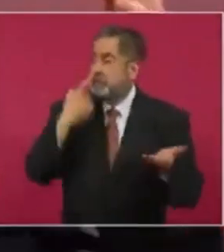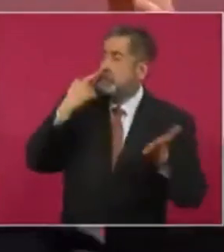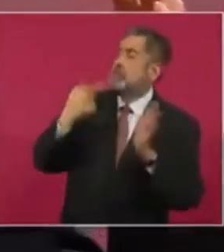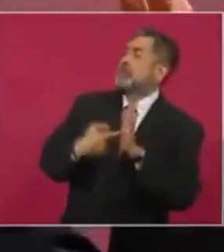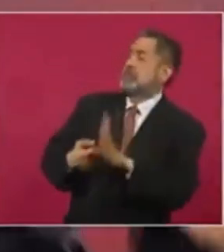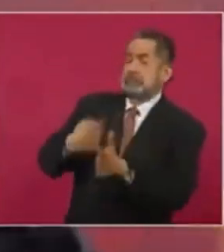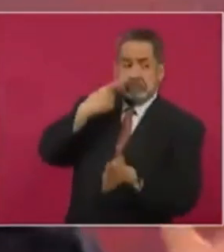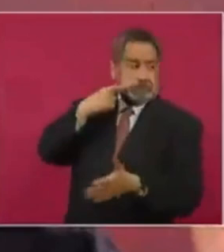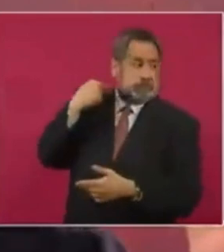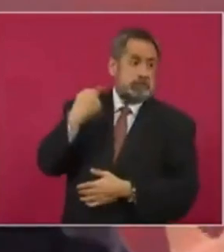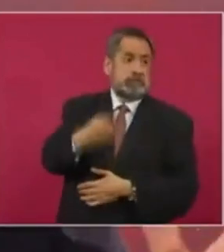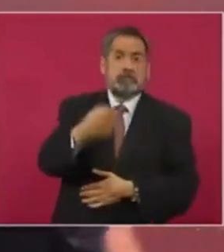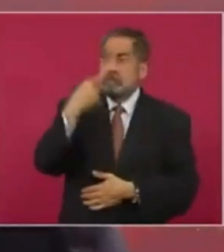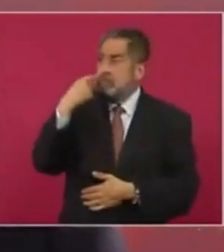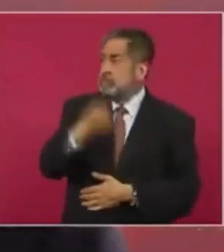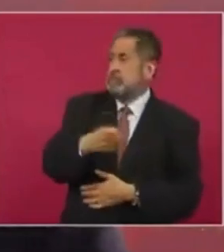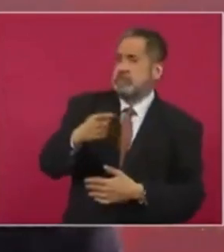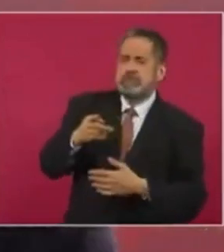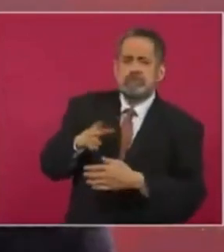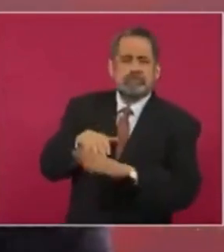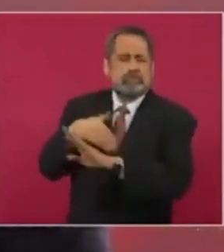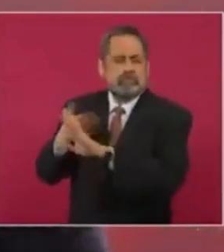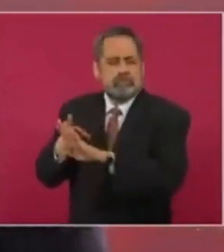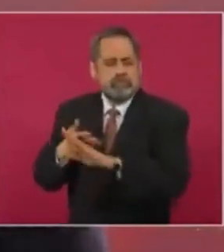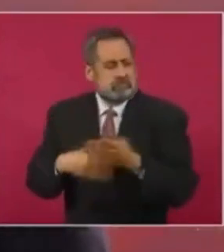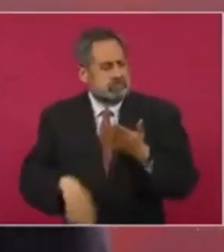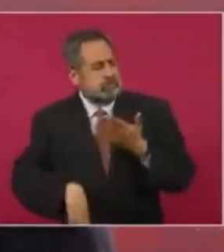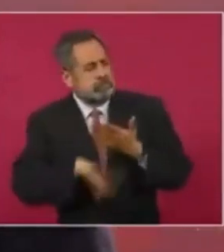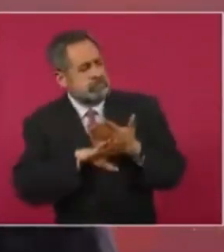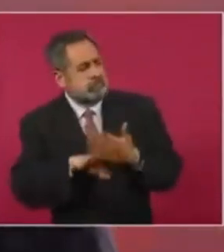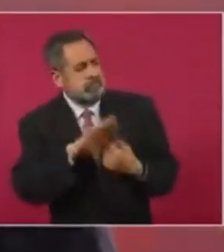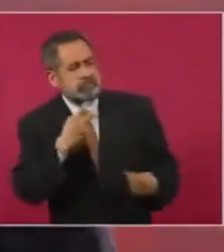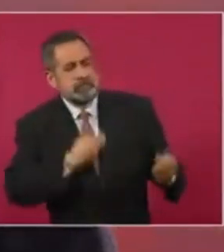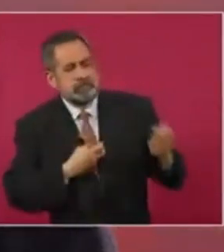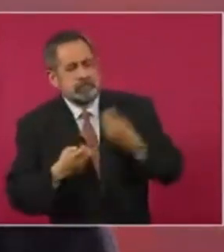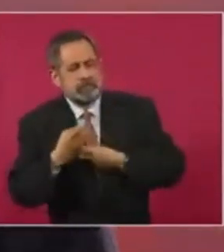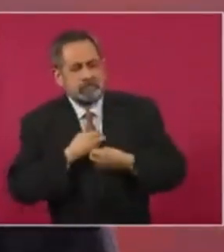atacarnos.